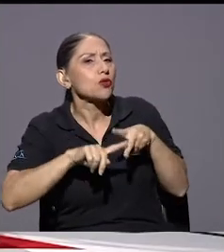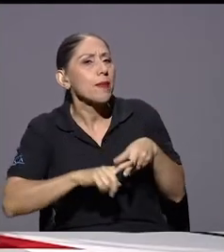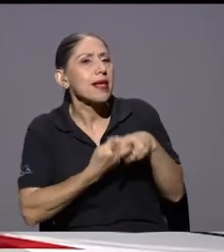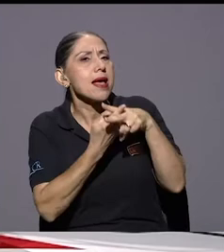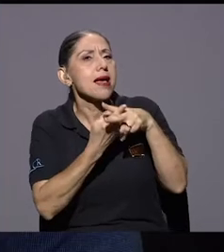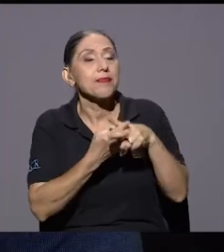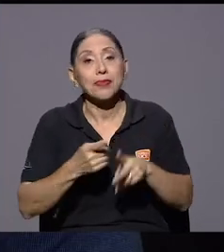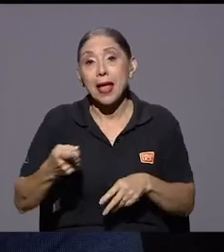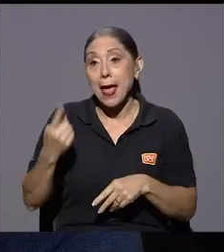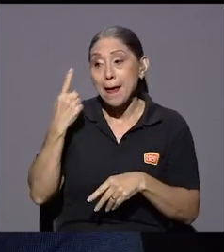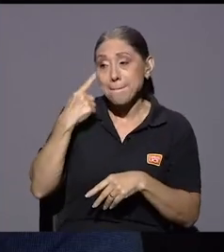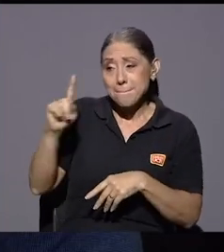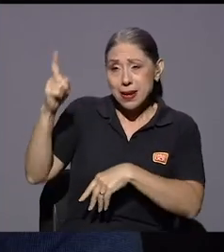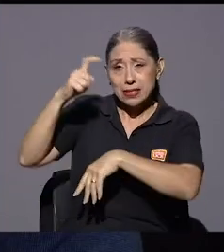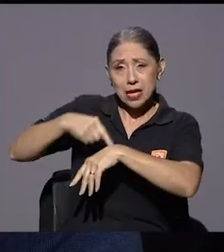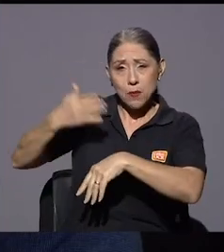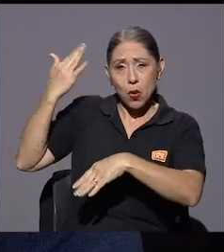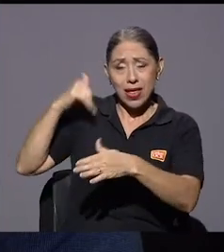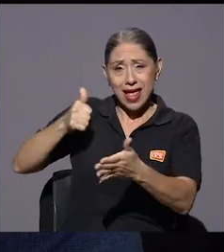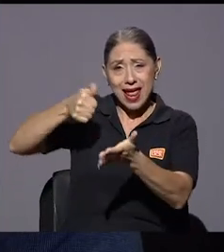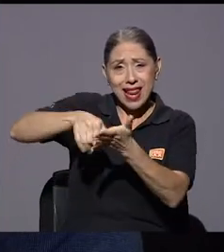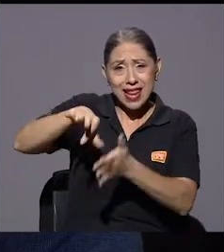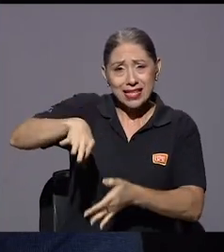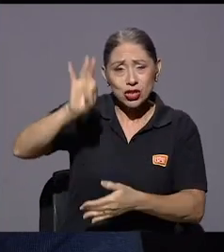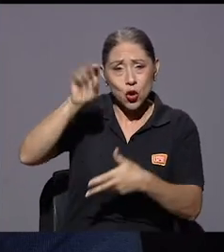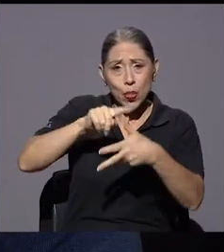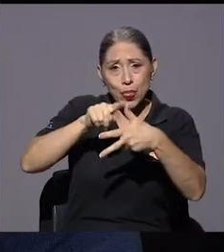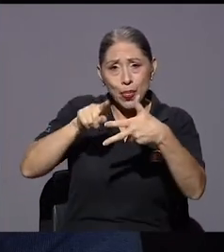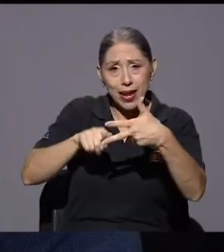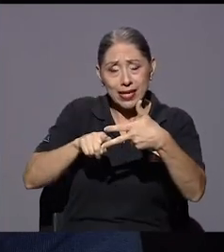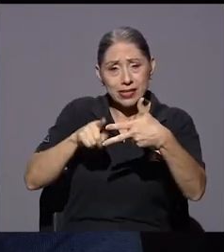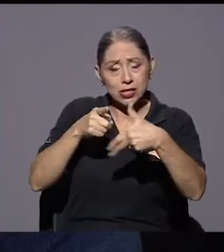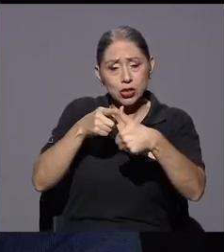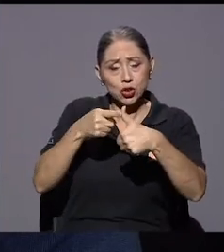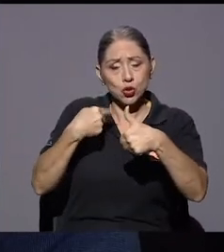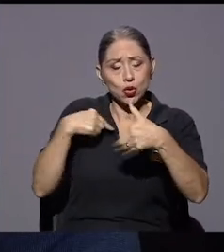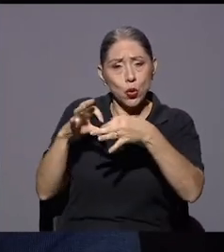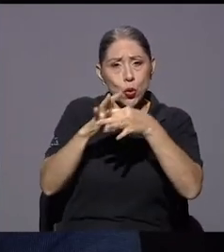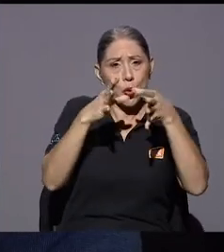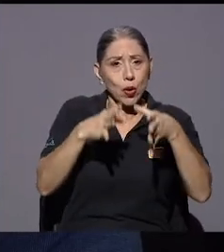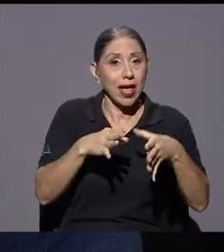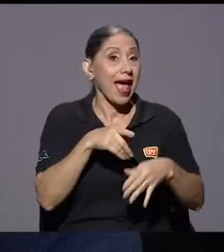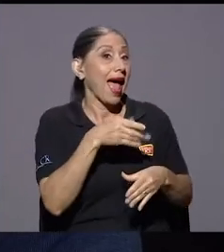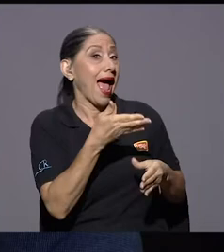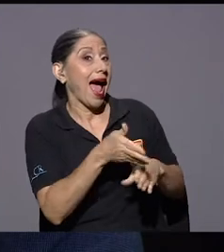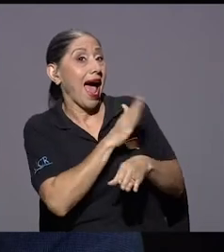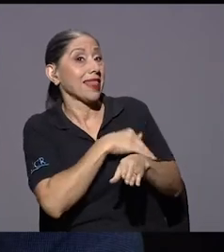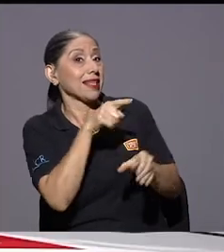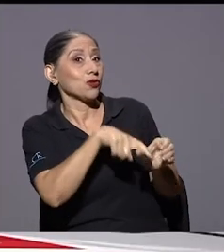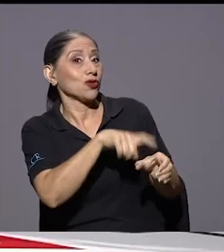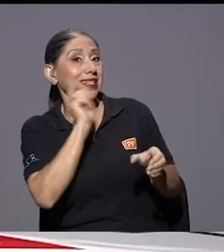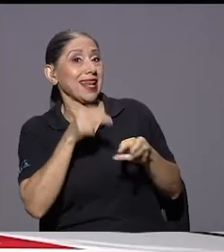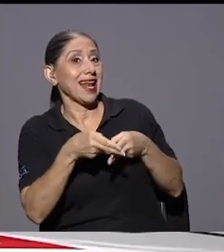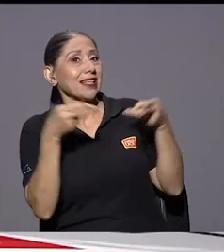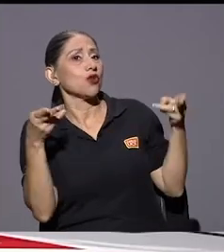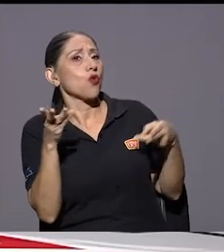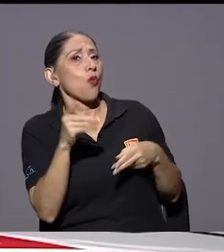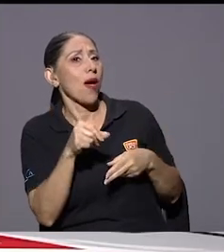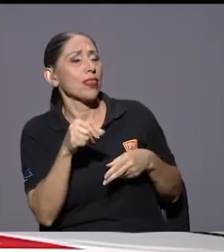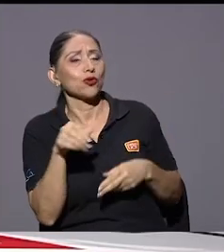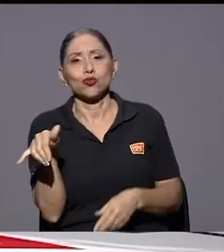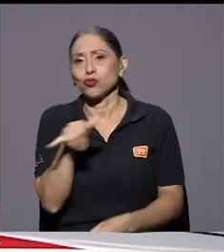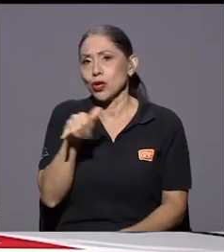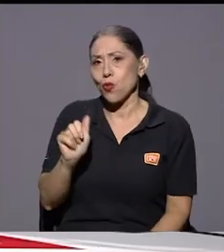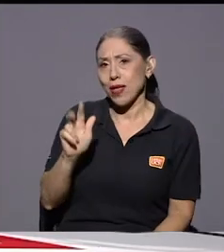Gustavo empezamos para la elección éramos tres o sea yo coordinaba ¿cuántos terminaron ahora antes de que usted saliera de nación? estábamos igual